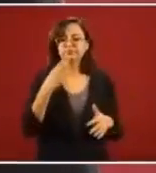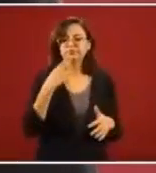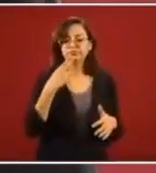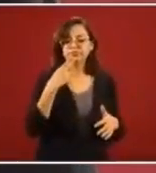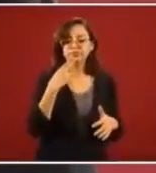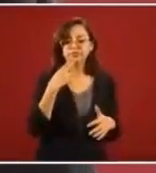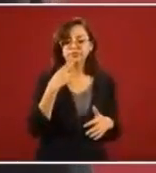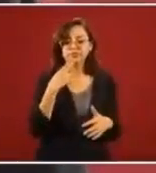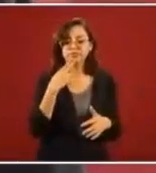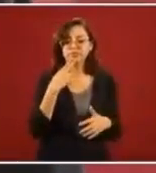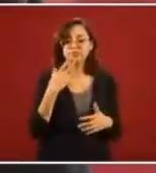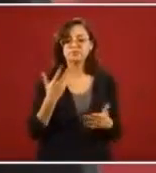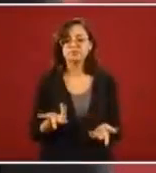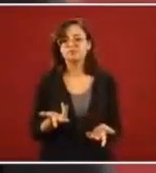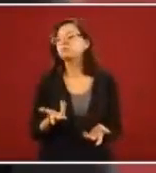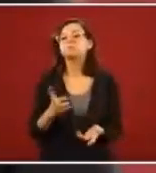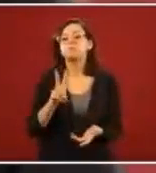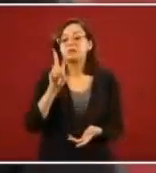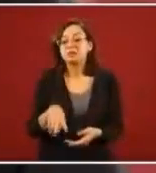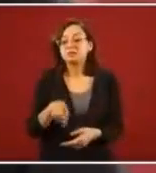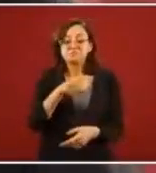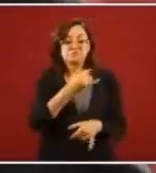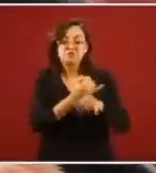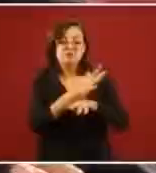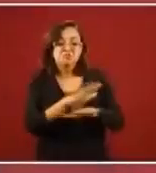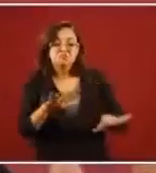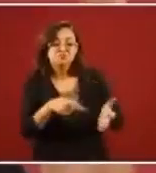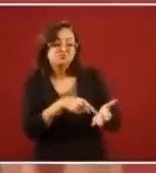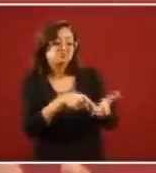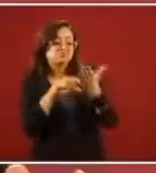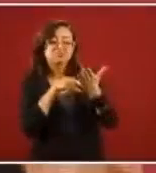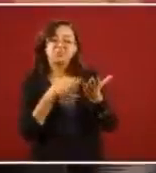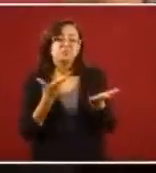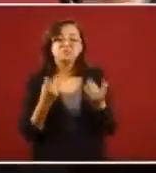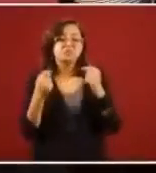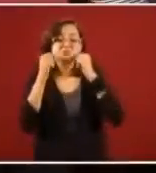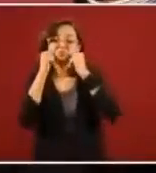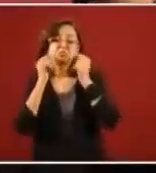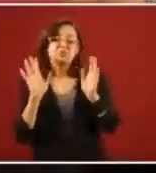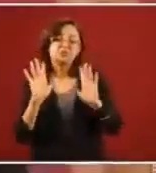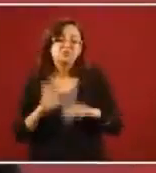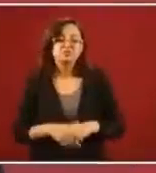Y a mí no me importan mucho, porque, repito, crecer